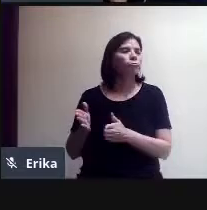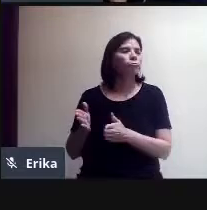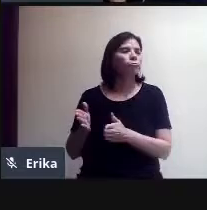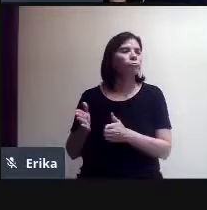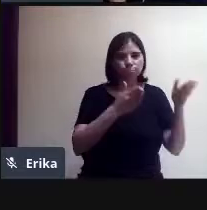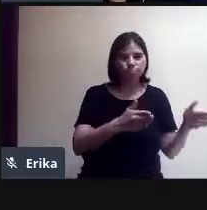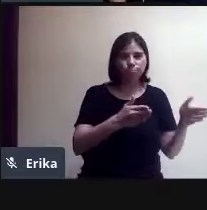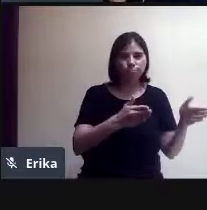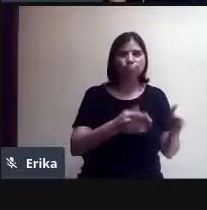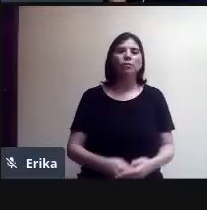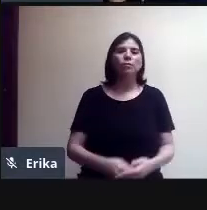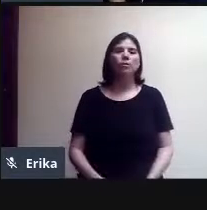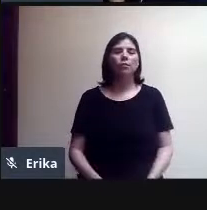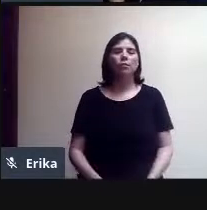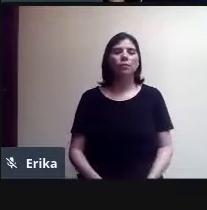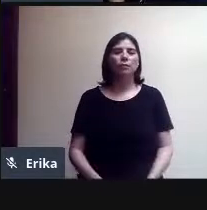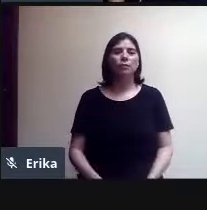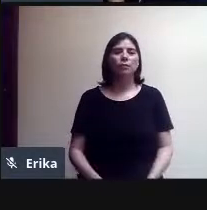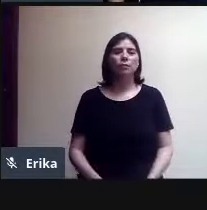Vamos aquí.